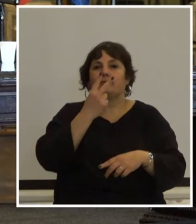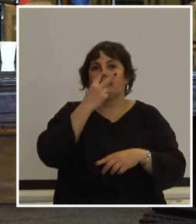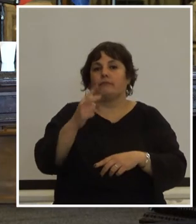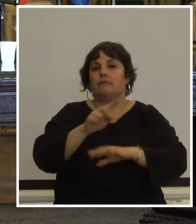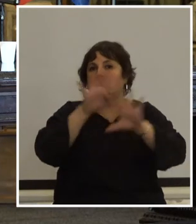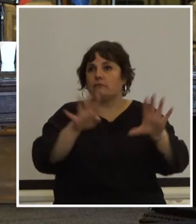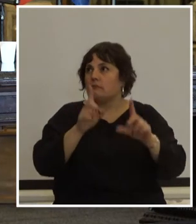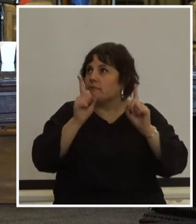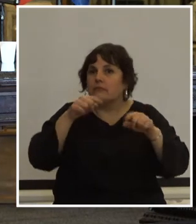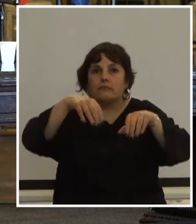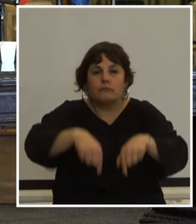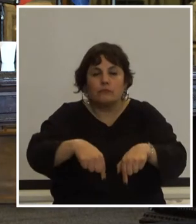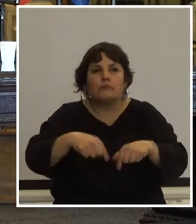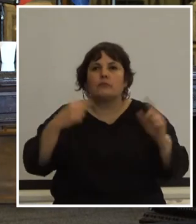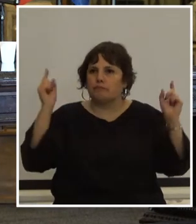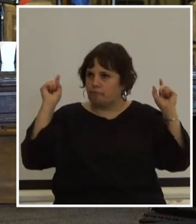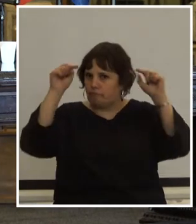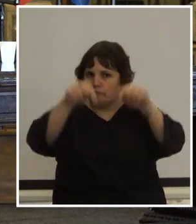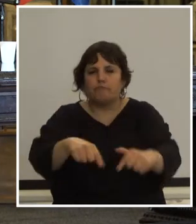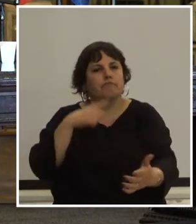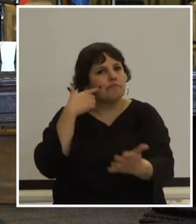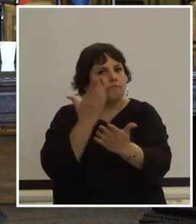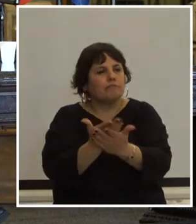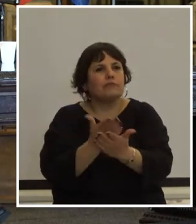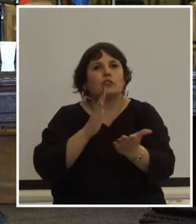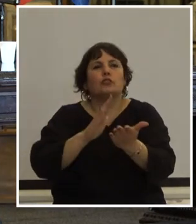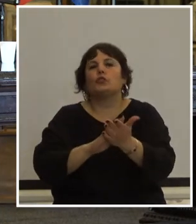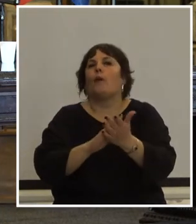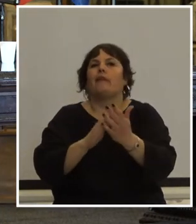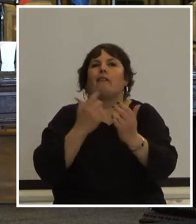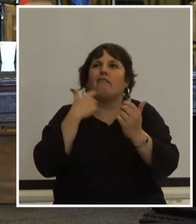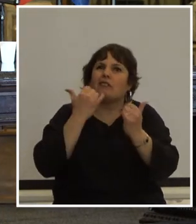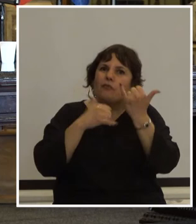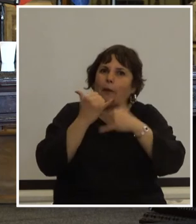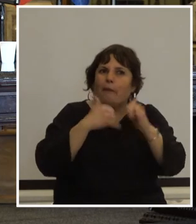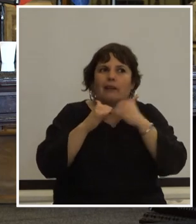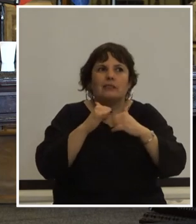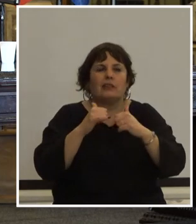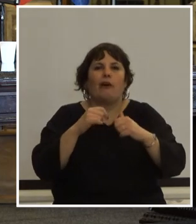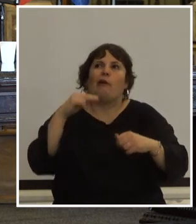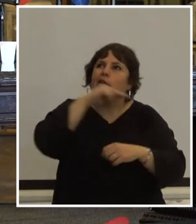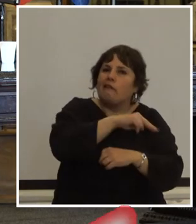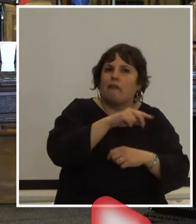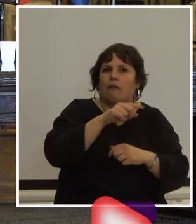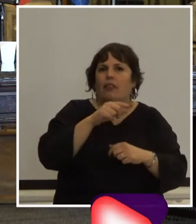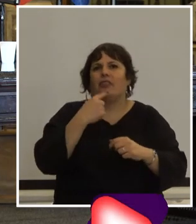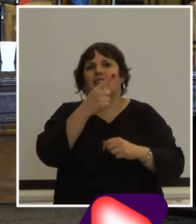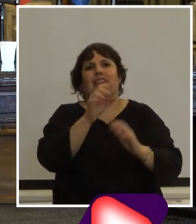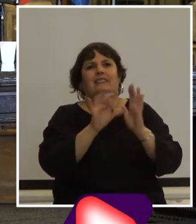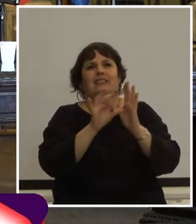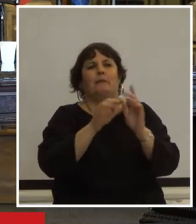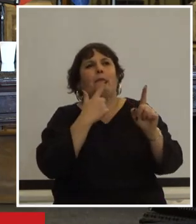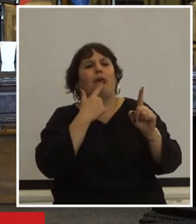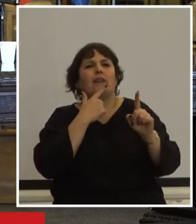en este mismo lugar vinimos a hacer una propuesta sobre la desinformación sobre la fake news y a decirle al sistema político que era